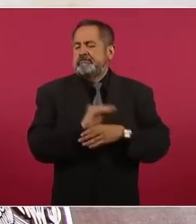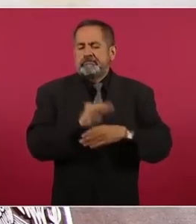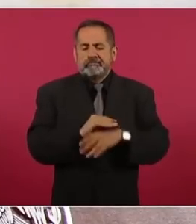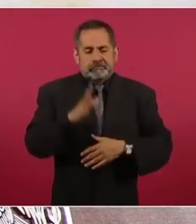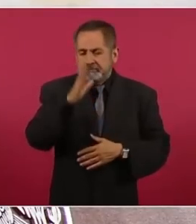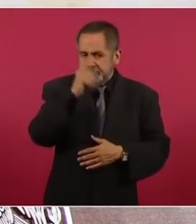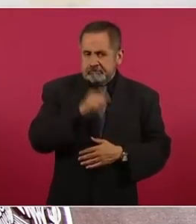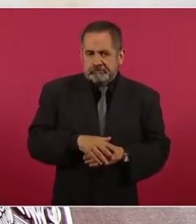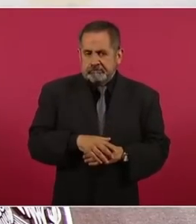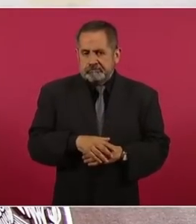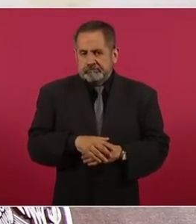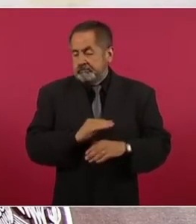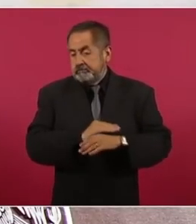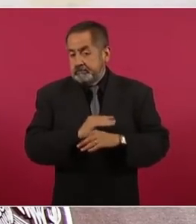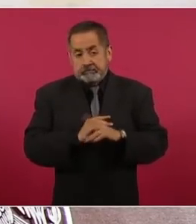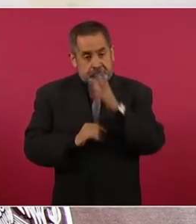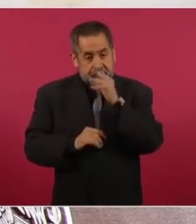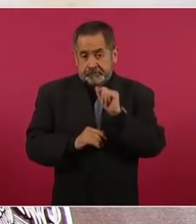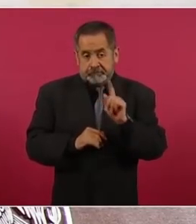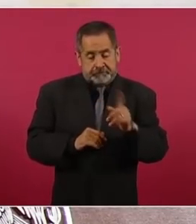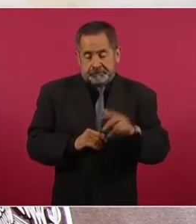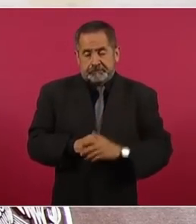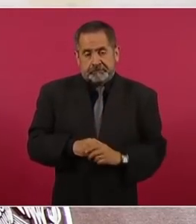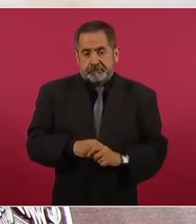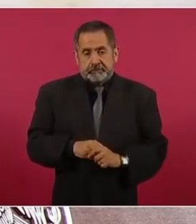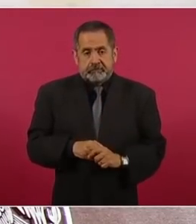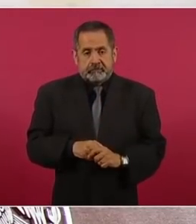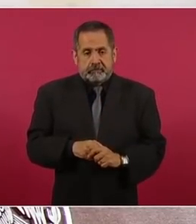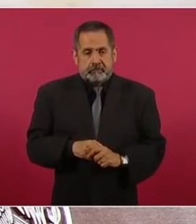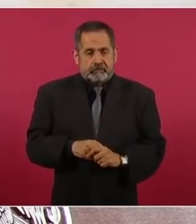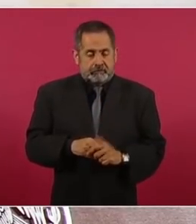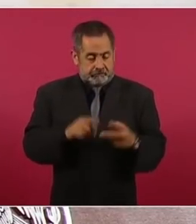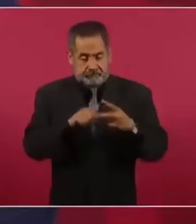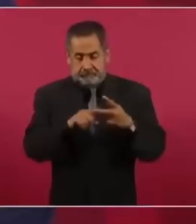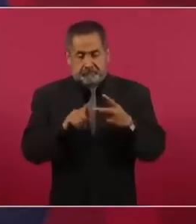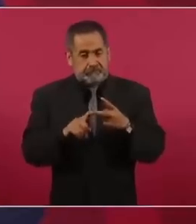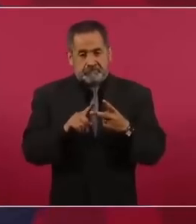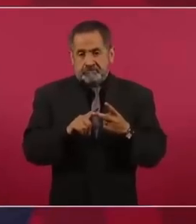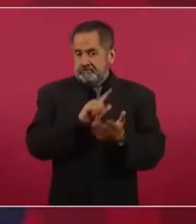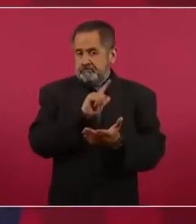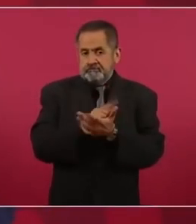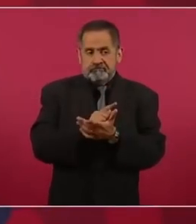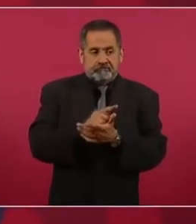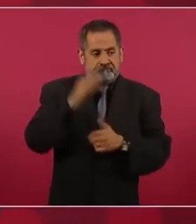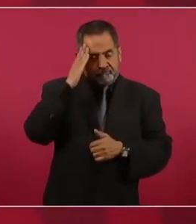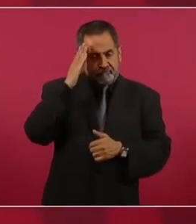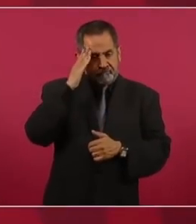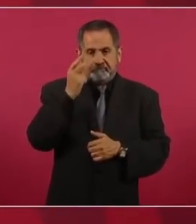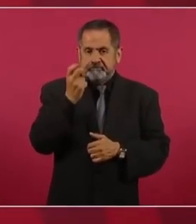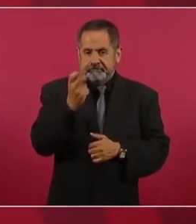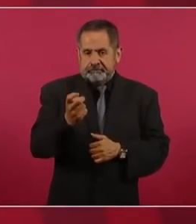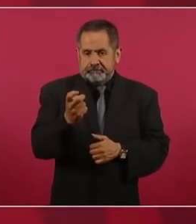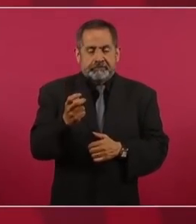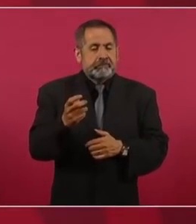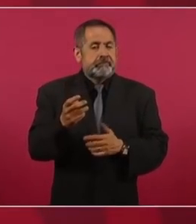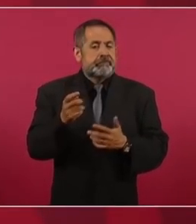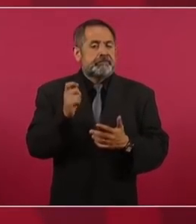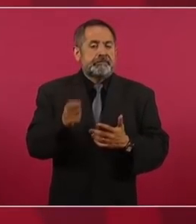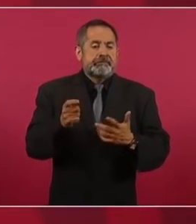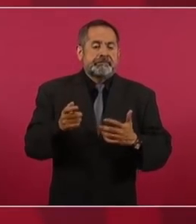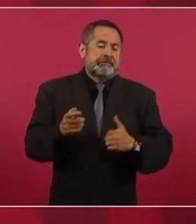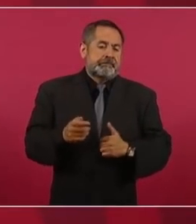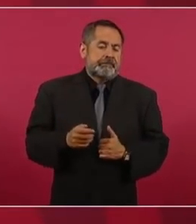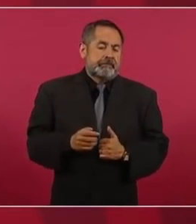principios, eso por lo que corresponde